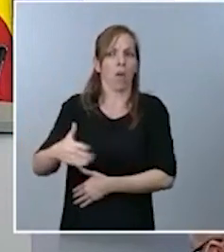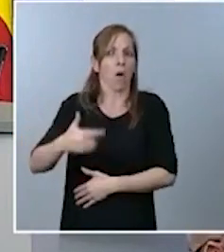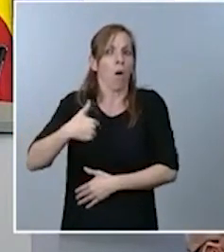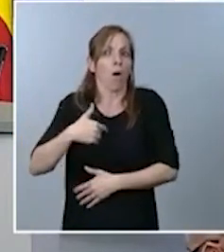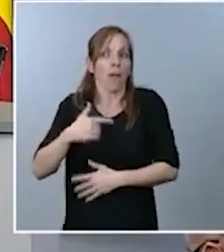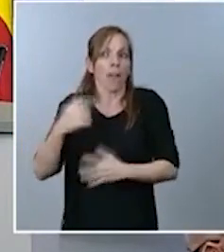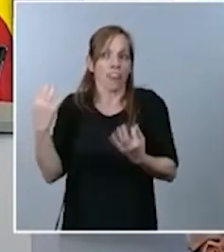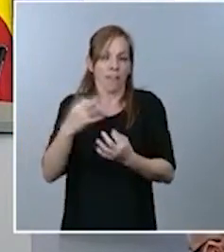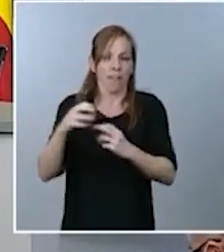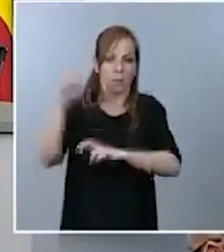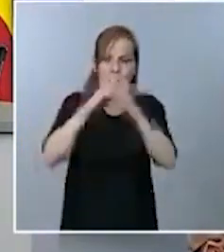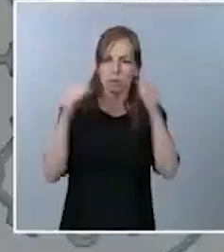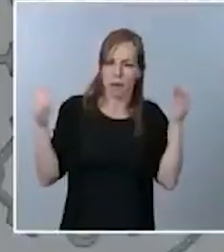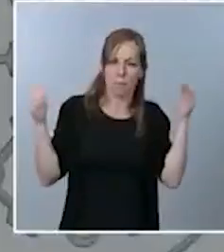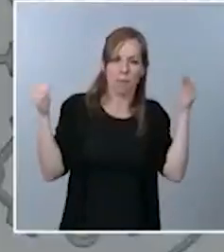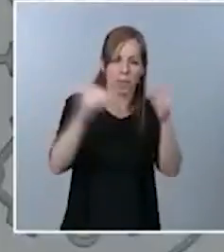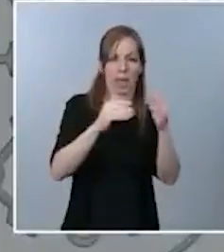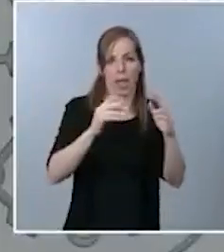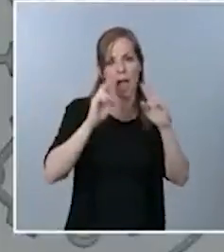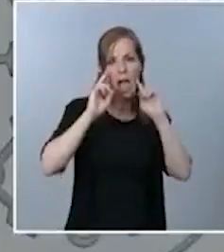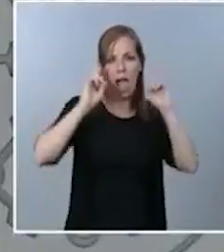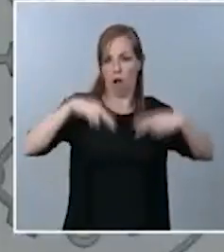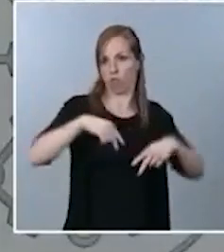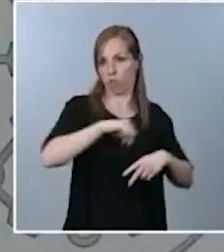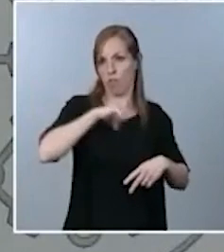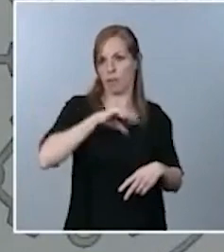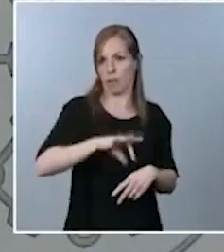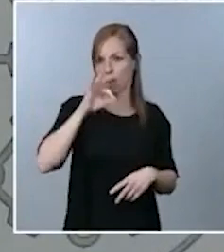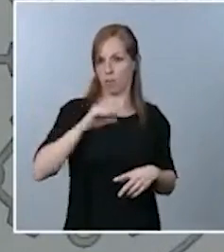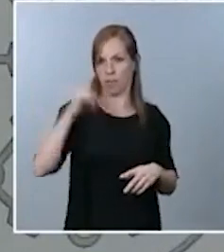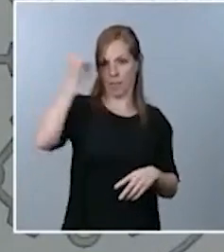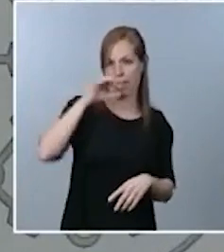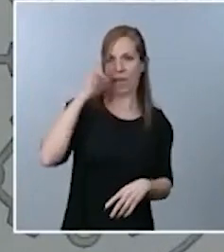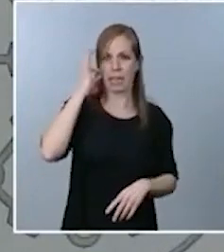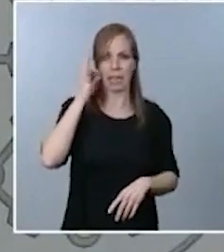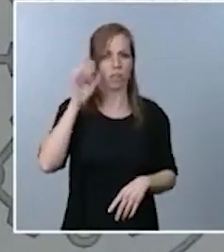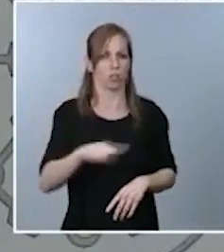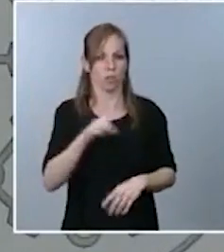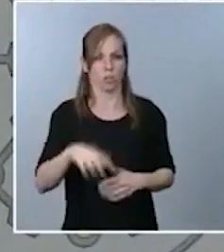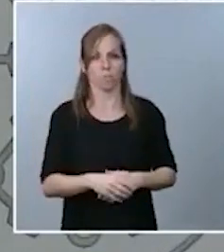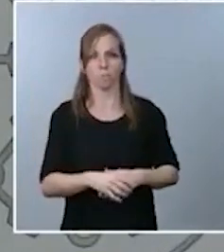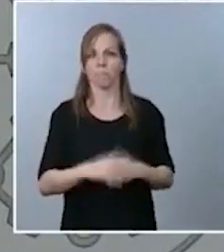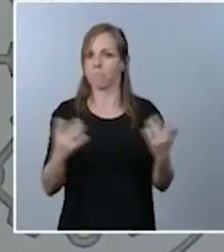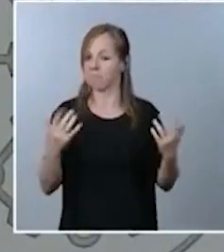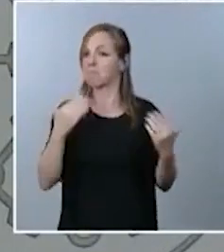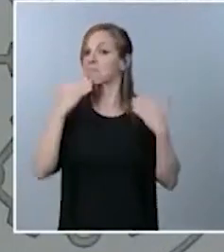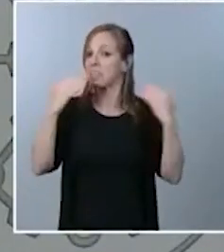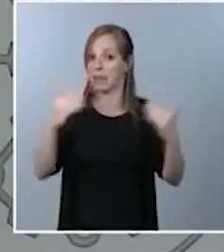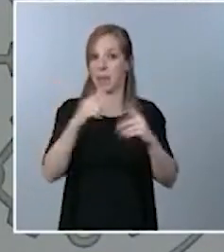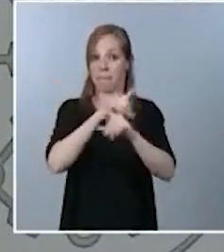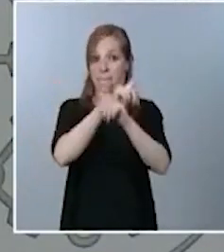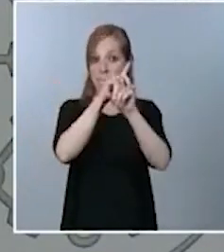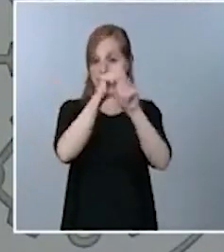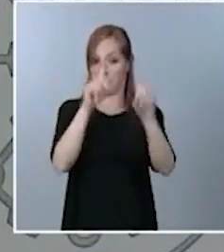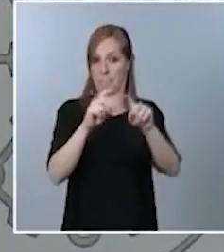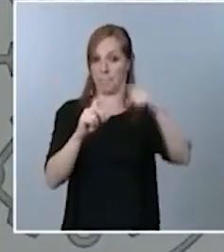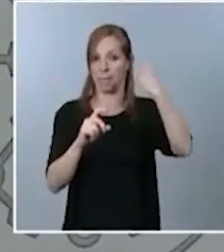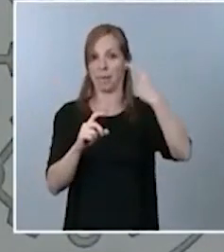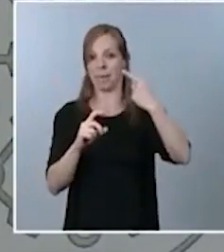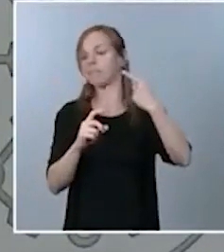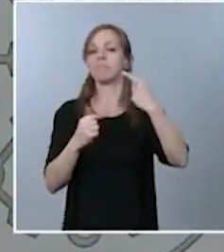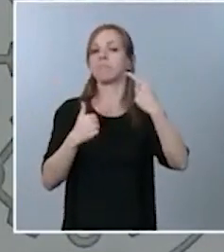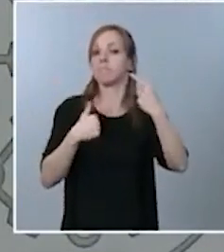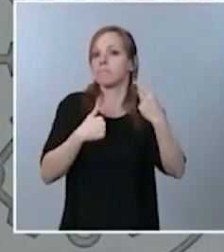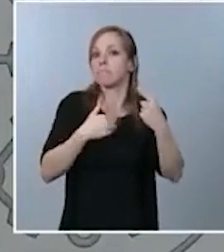Muchas gracias. Sí, gracias, Cristina. Bueno, en relación con la primera cuestión, mi preferencia